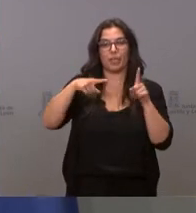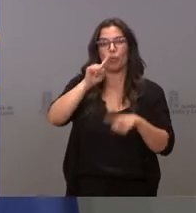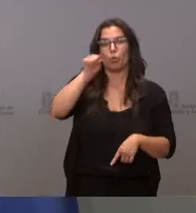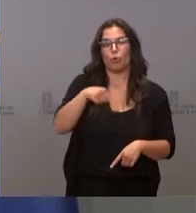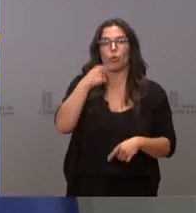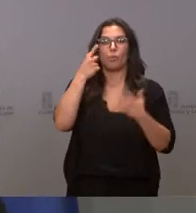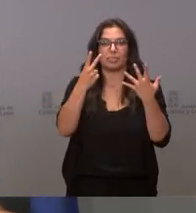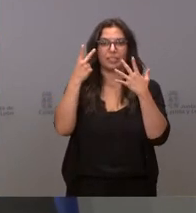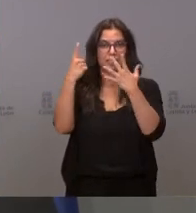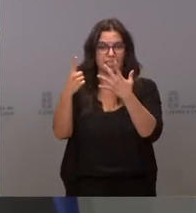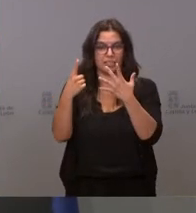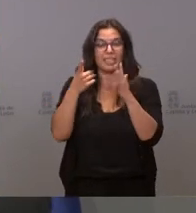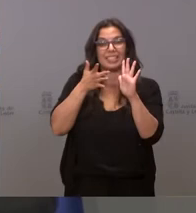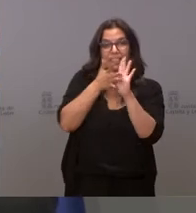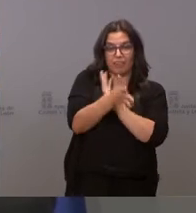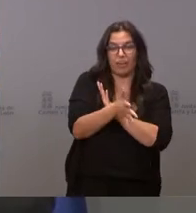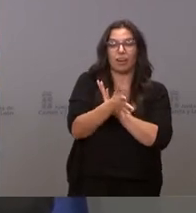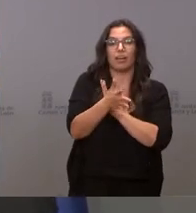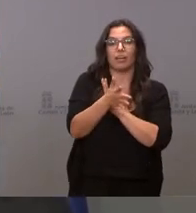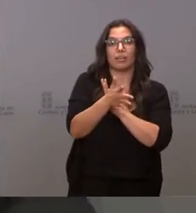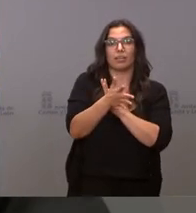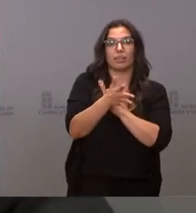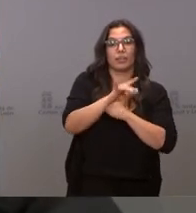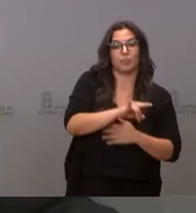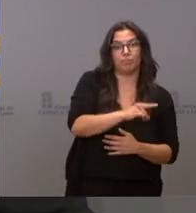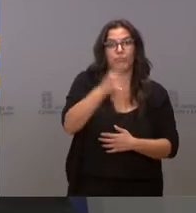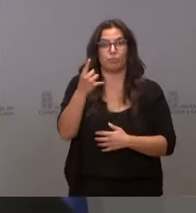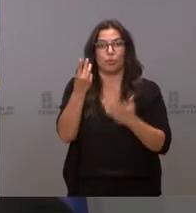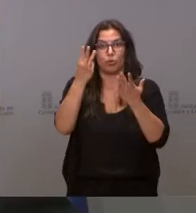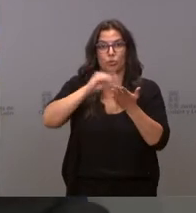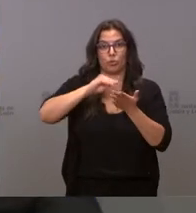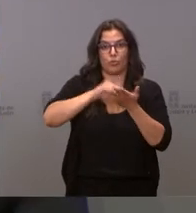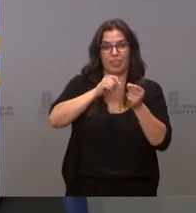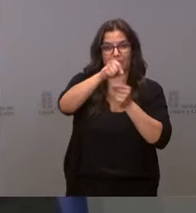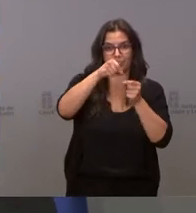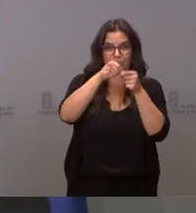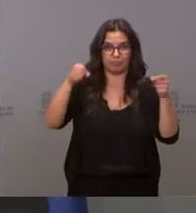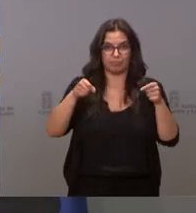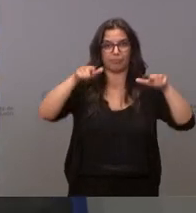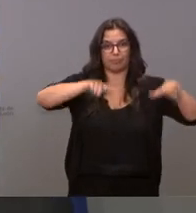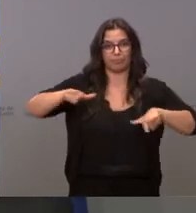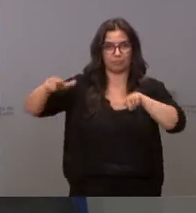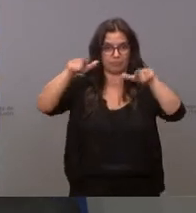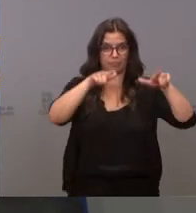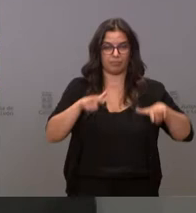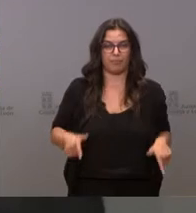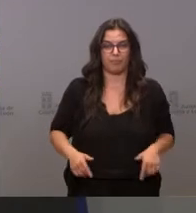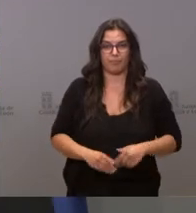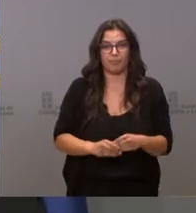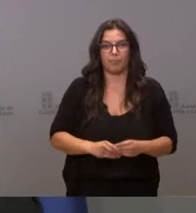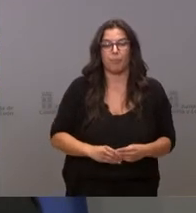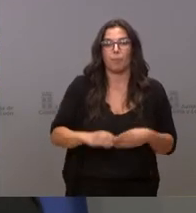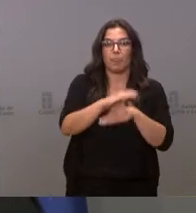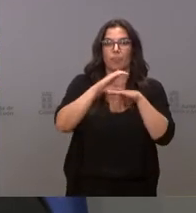,76. Es decir, se multiplica por 8 la dimensión de las mismas. La